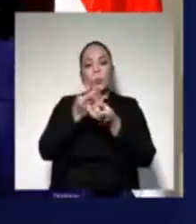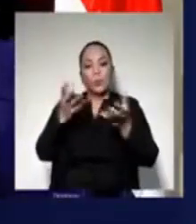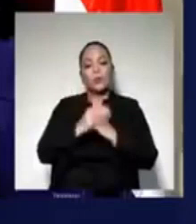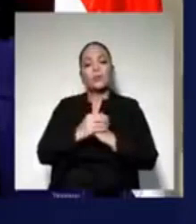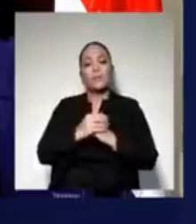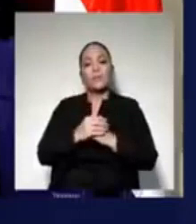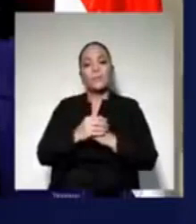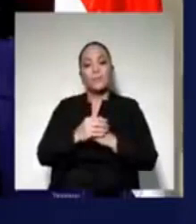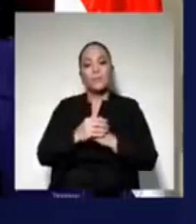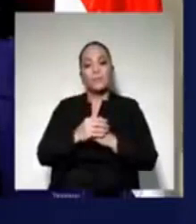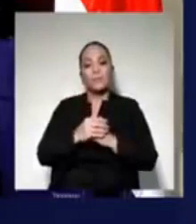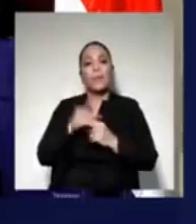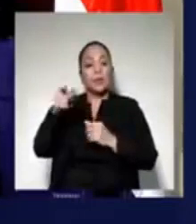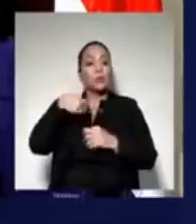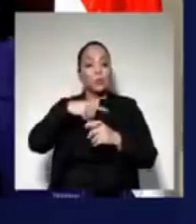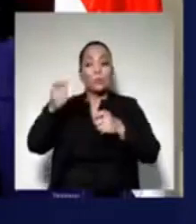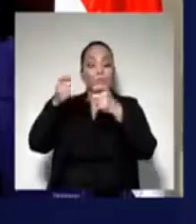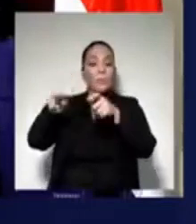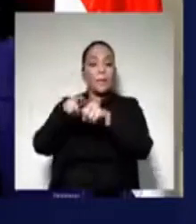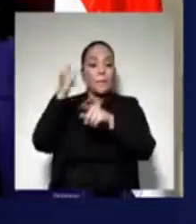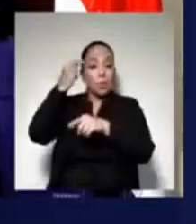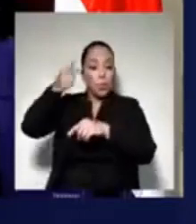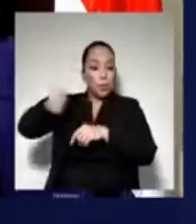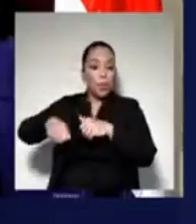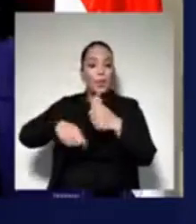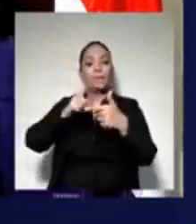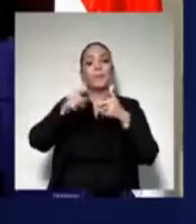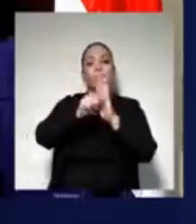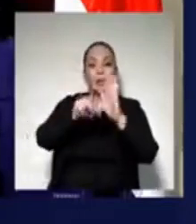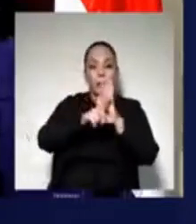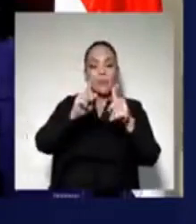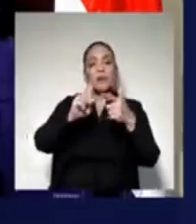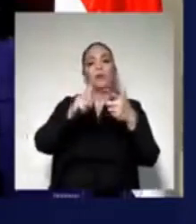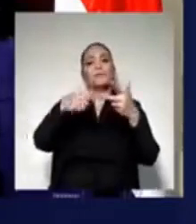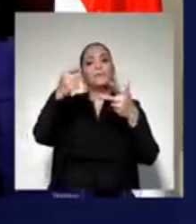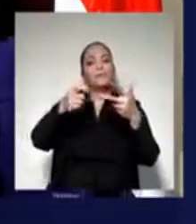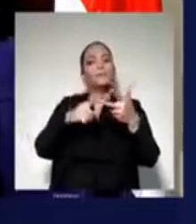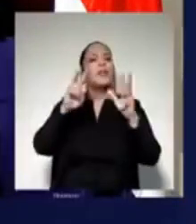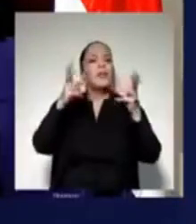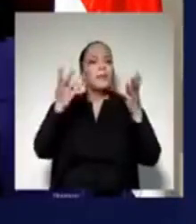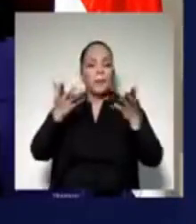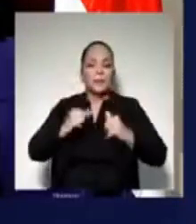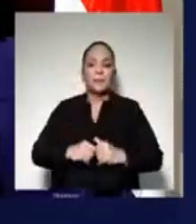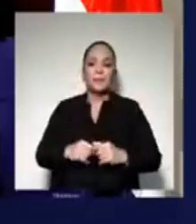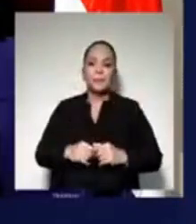la Procuraduría General de la República, en la Asamblea Legislativa y el tema es este,